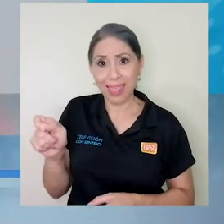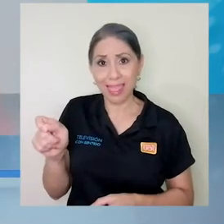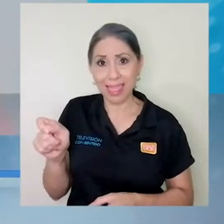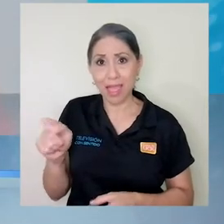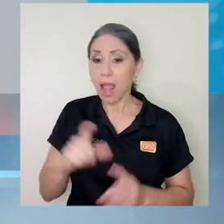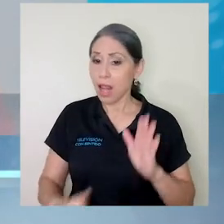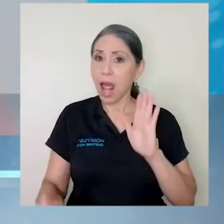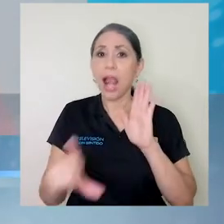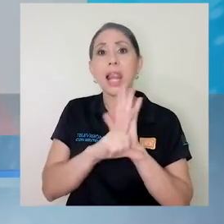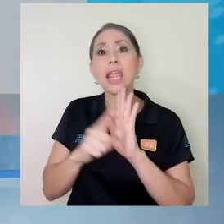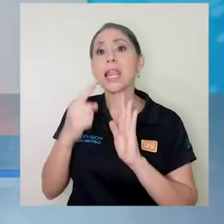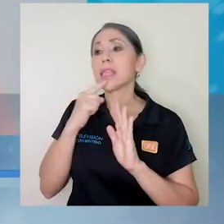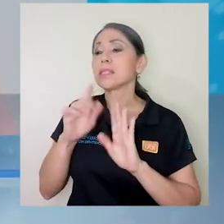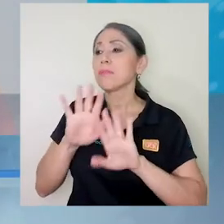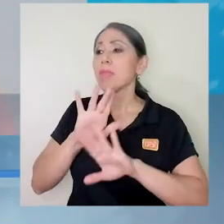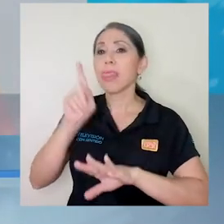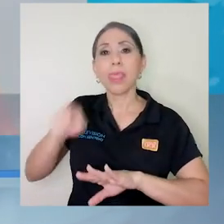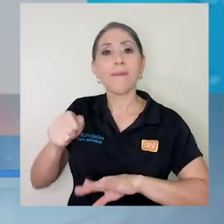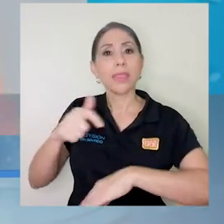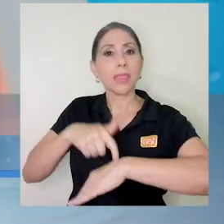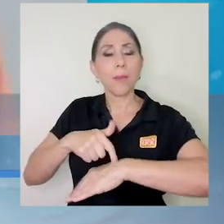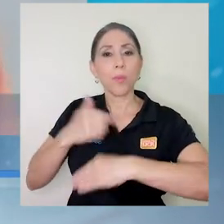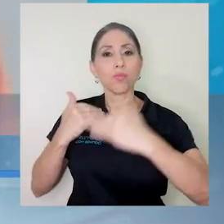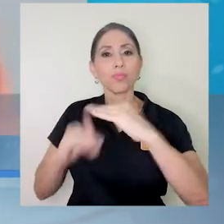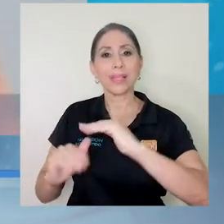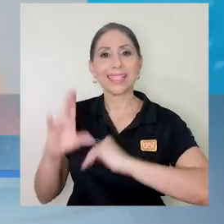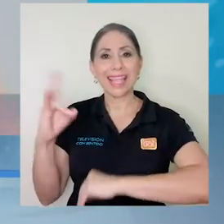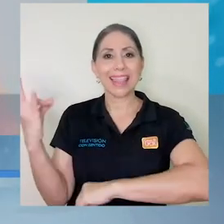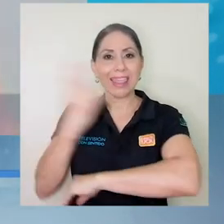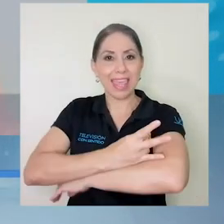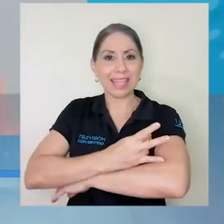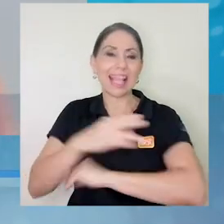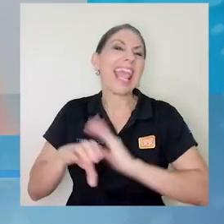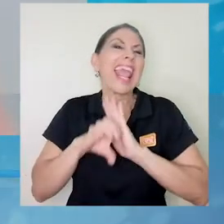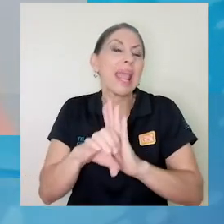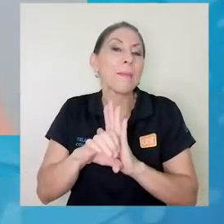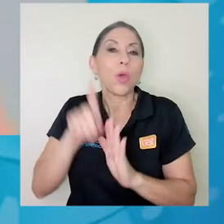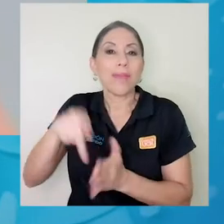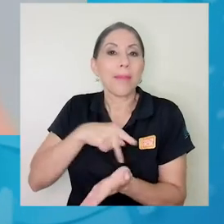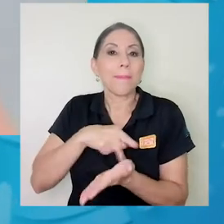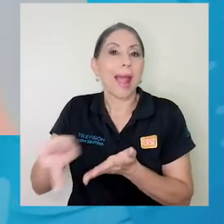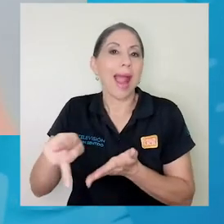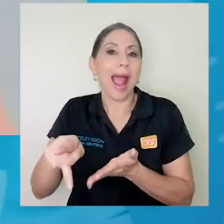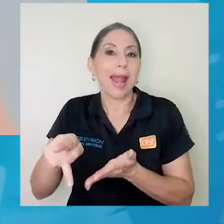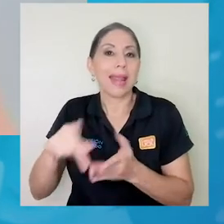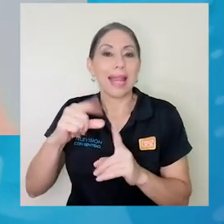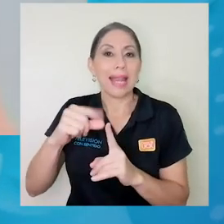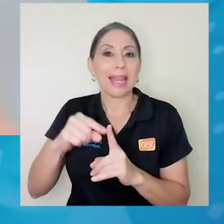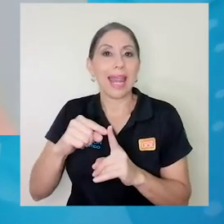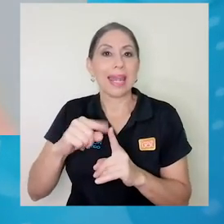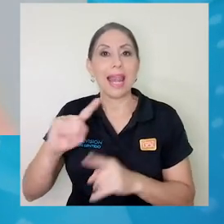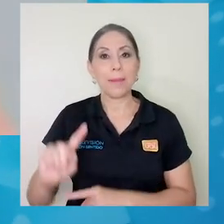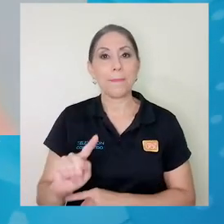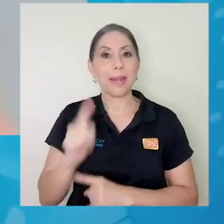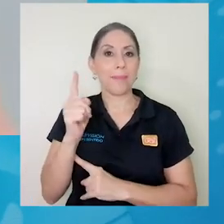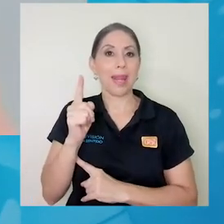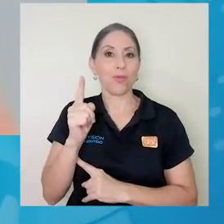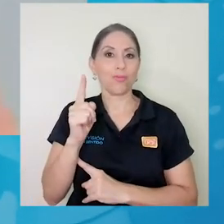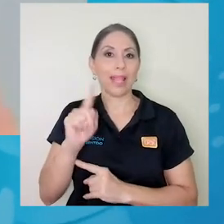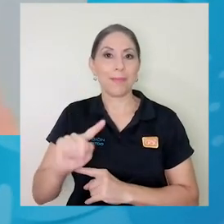derecho, la ley le concede siete días. Digamos que se vence el primero, que el pago del alquiler era el día primero.